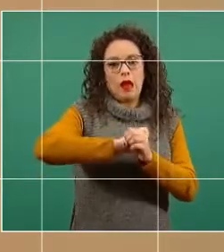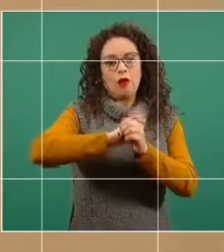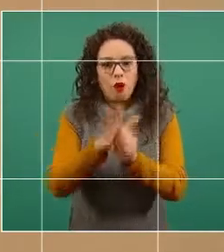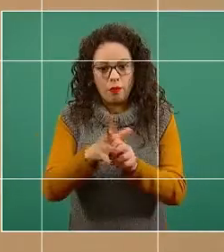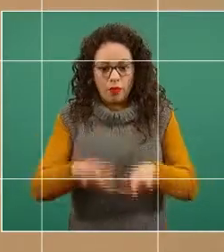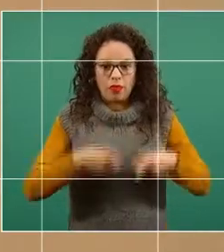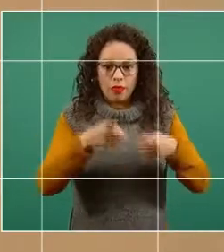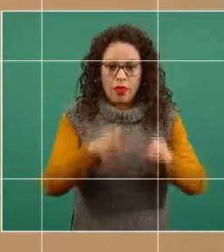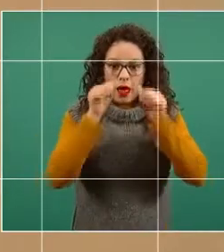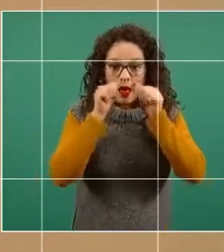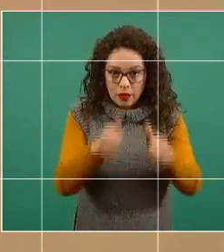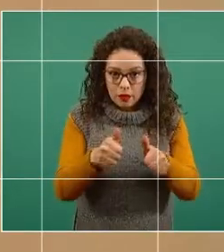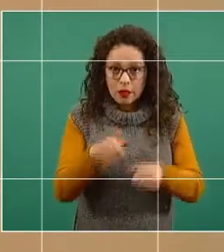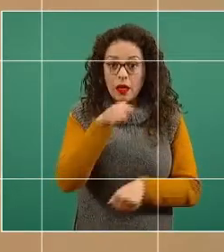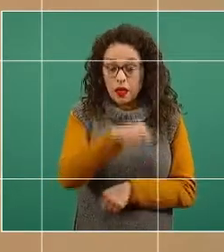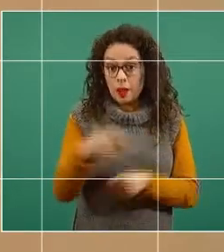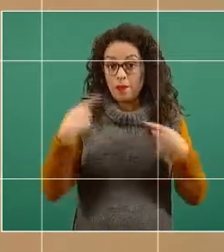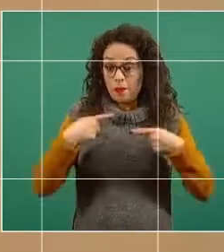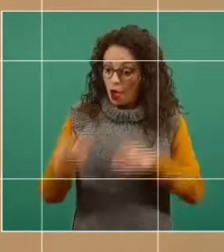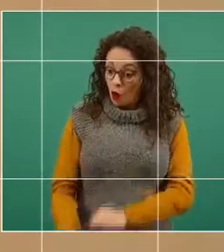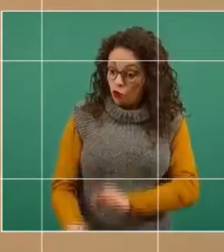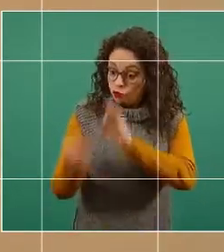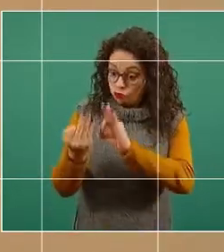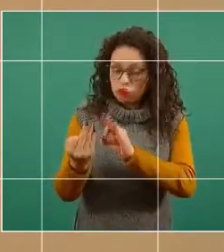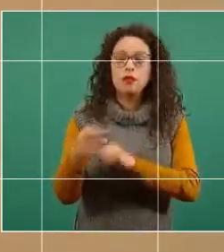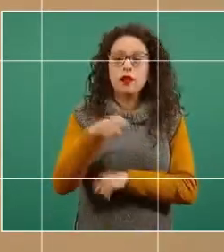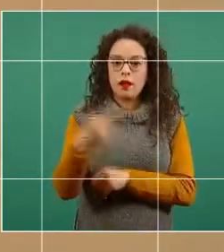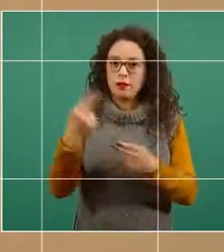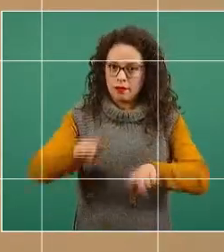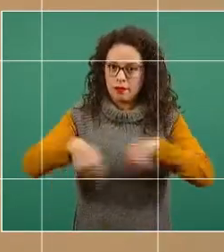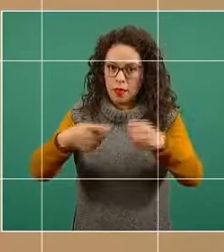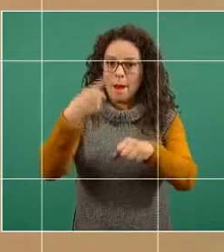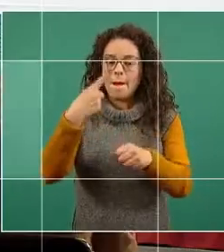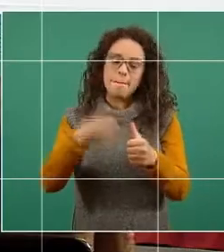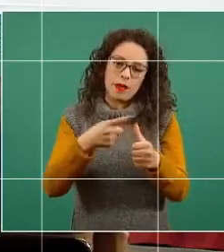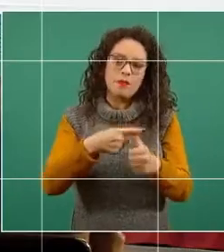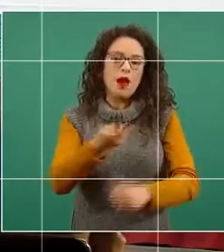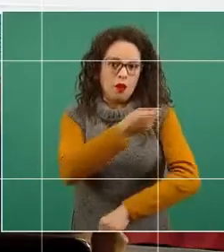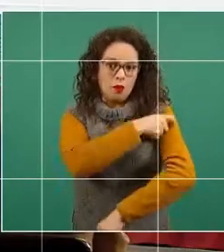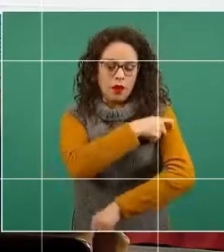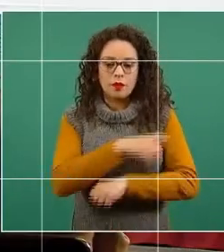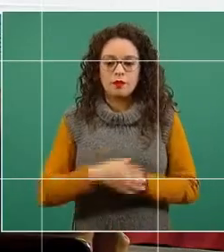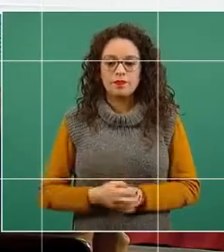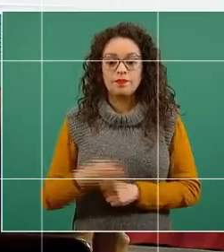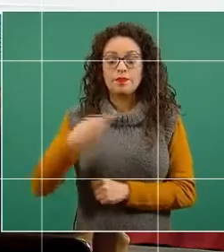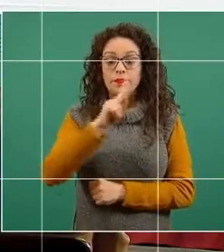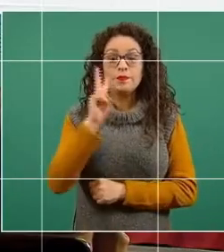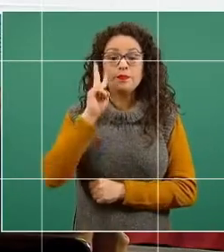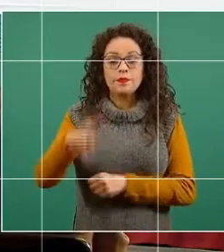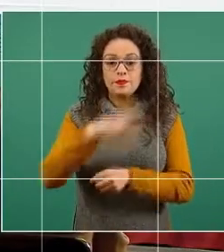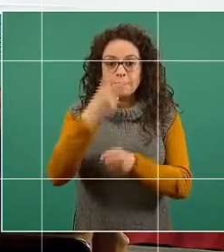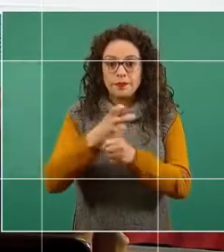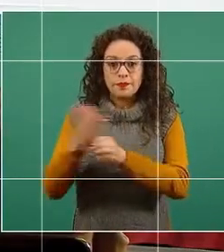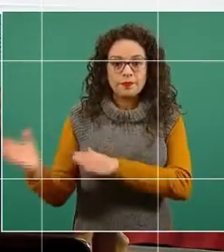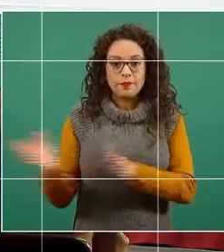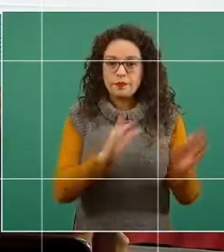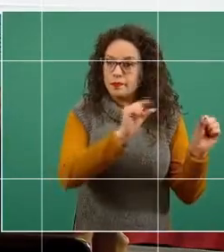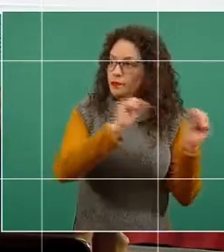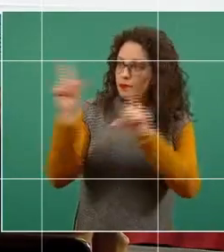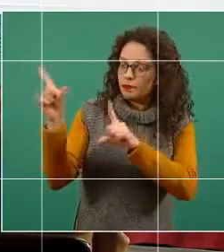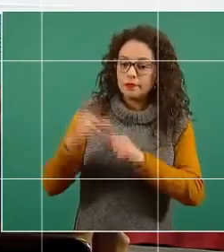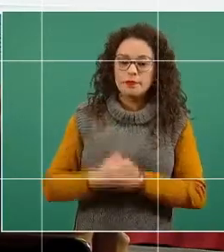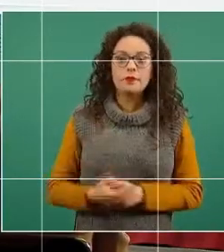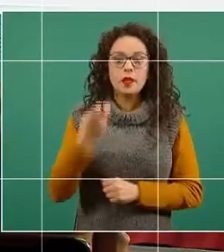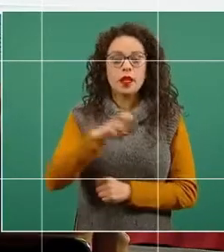la atención de personas enfermas de COVID-19. Pero si vemos la siguiente diapositiva, esto definitivamente